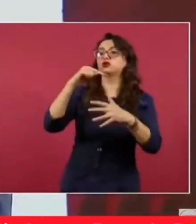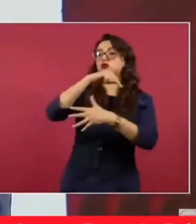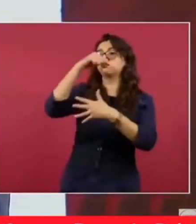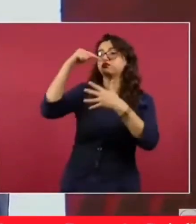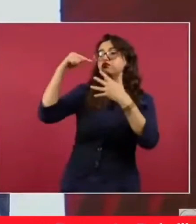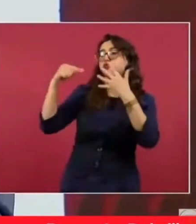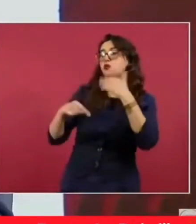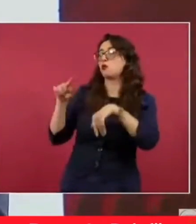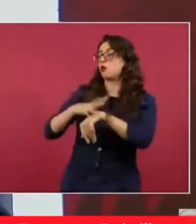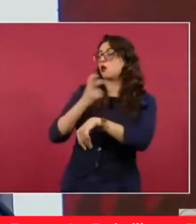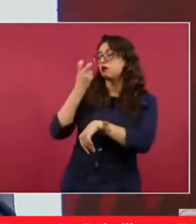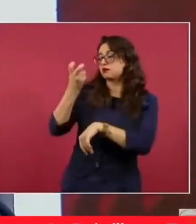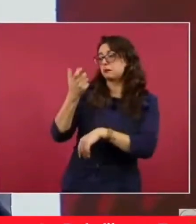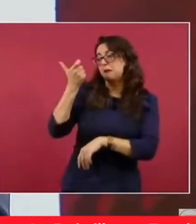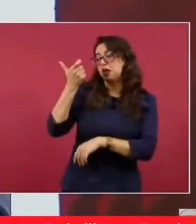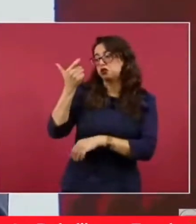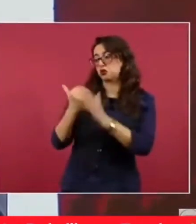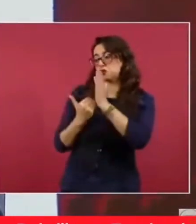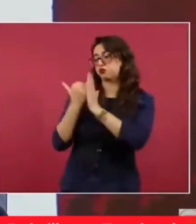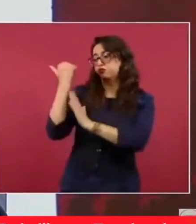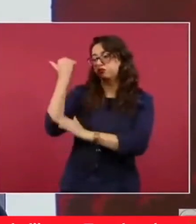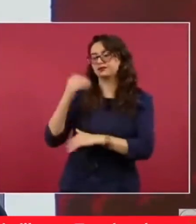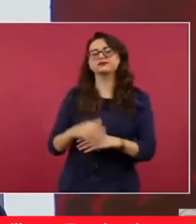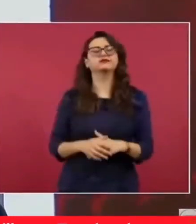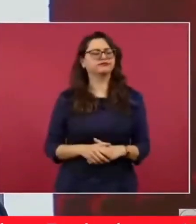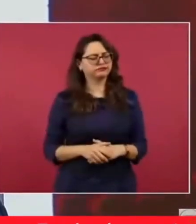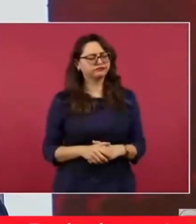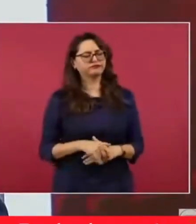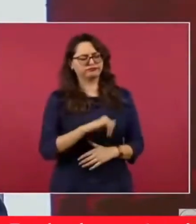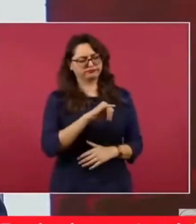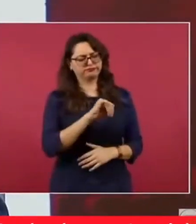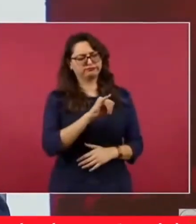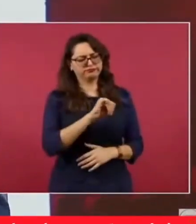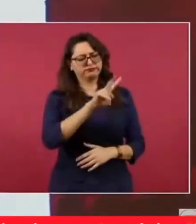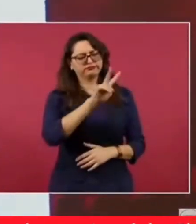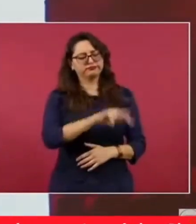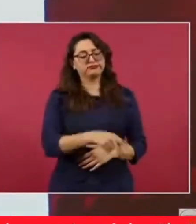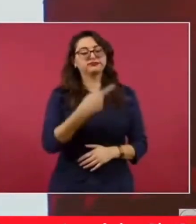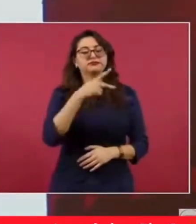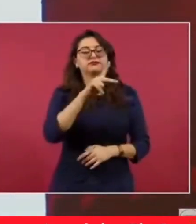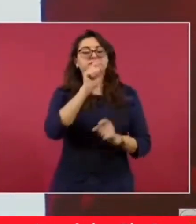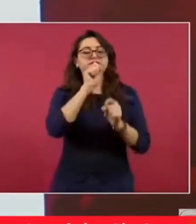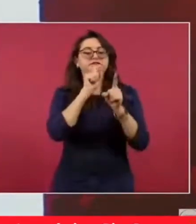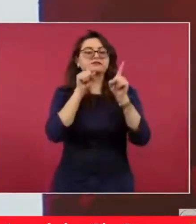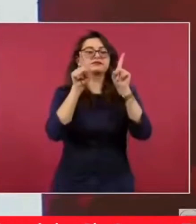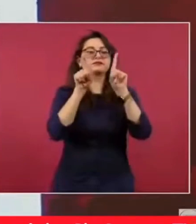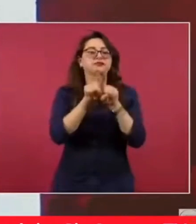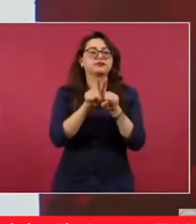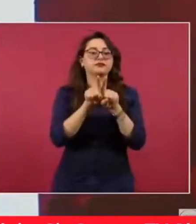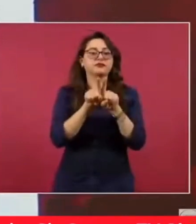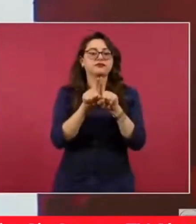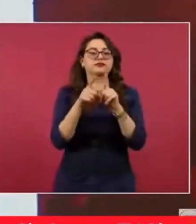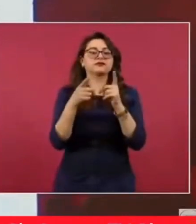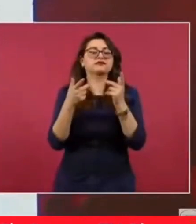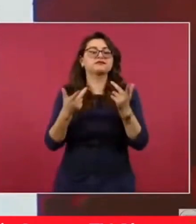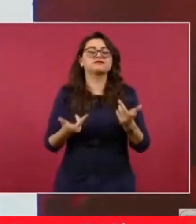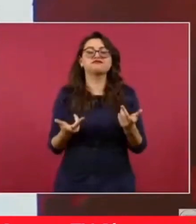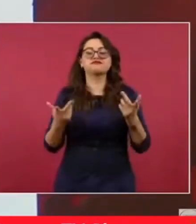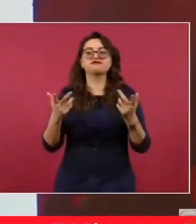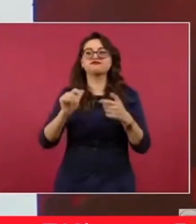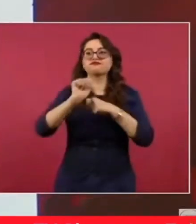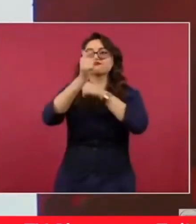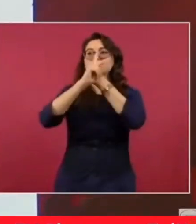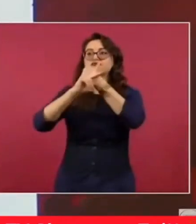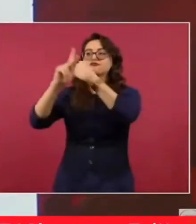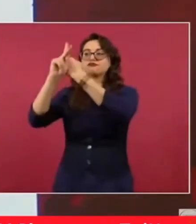Es que se sabe de que hay finanzas públicas sanas,